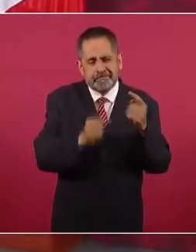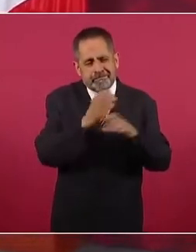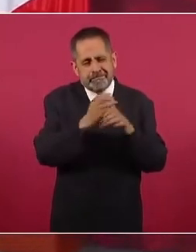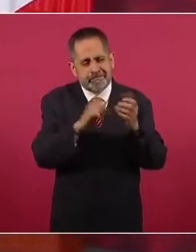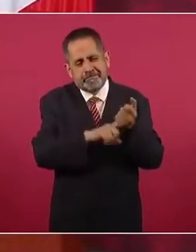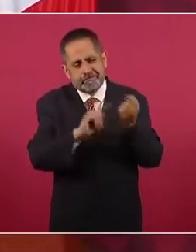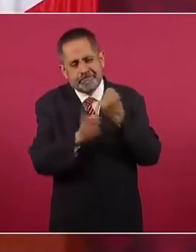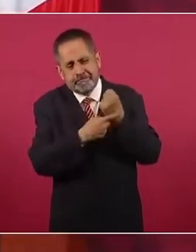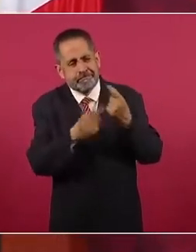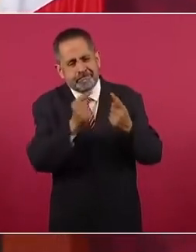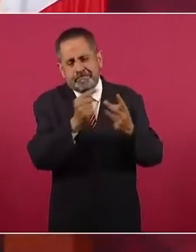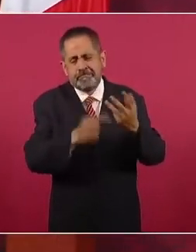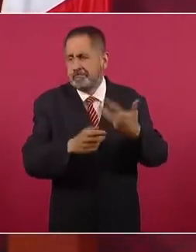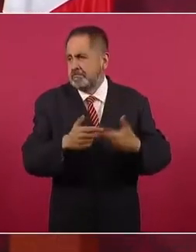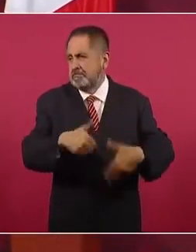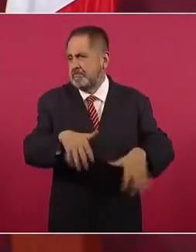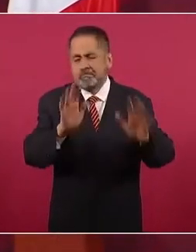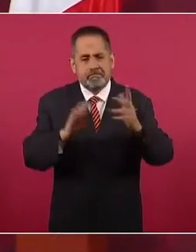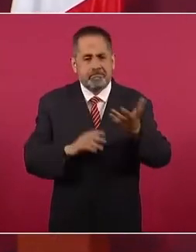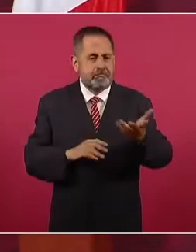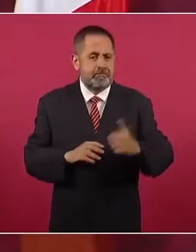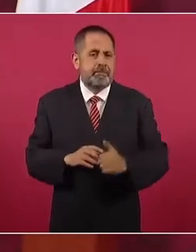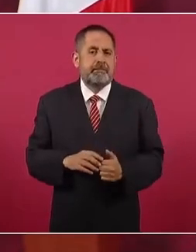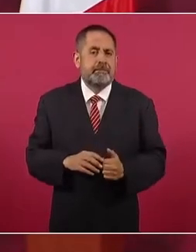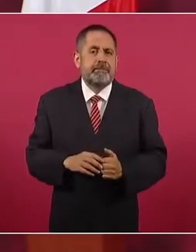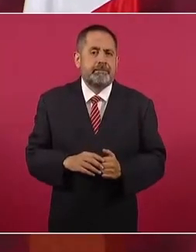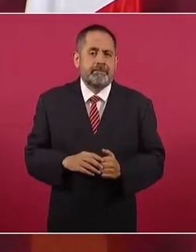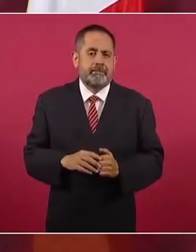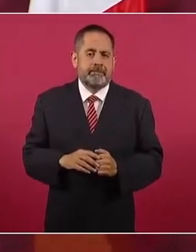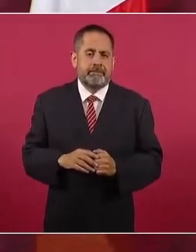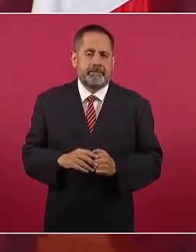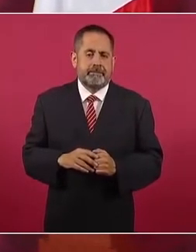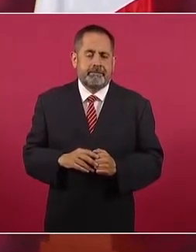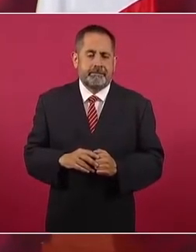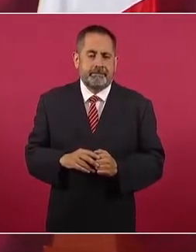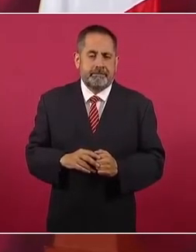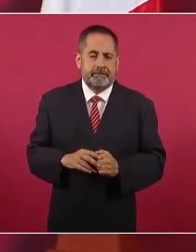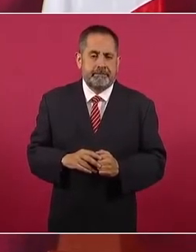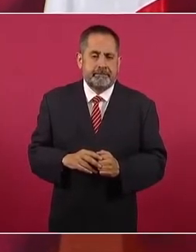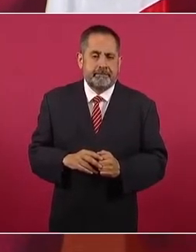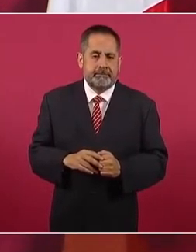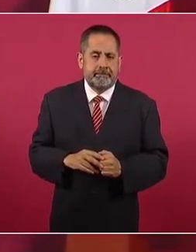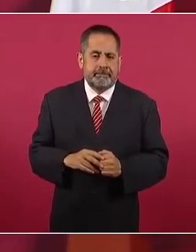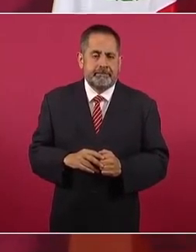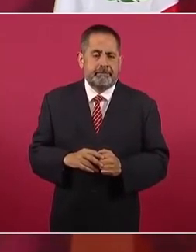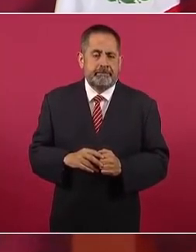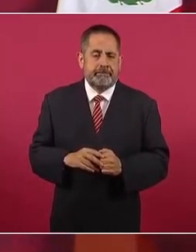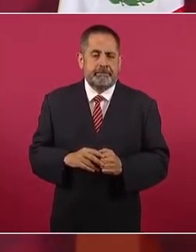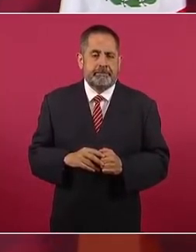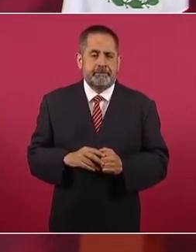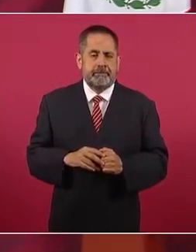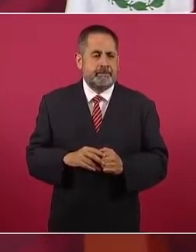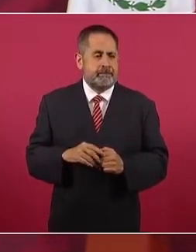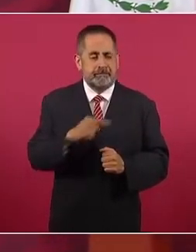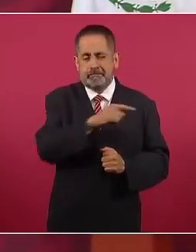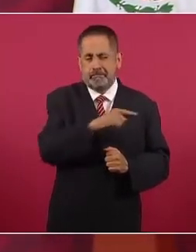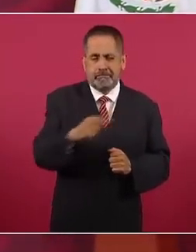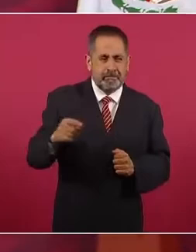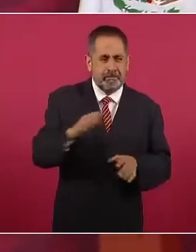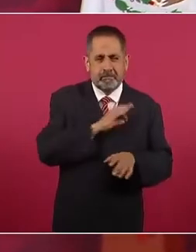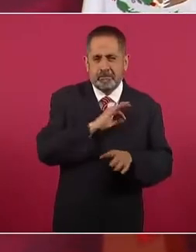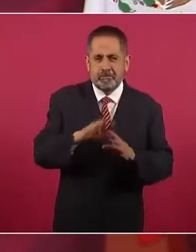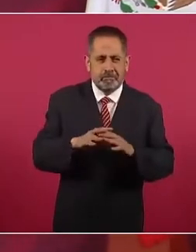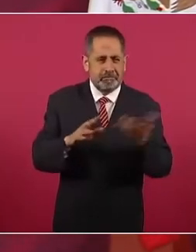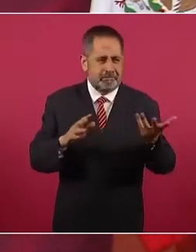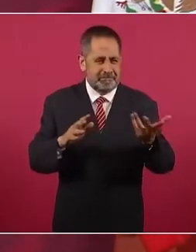de cinco siglos, cuando